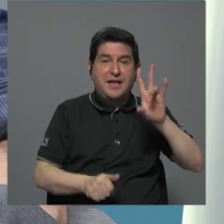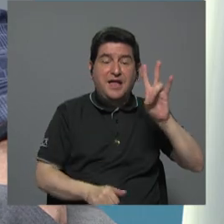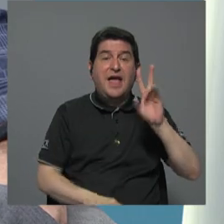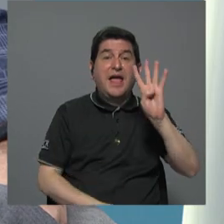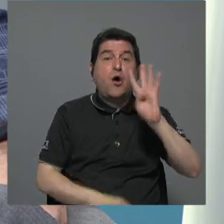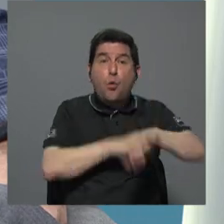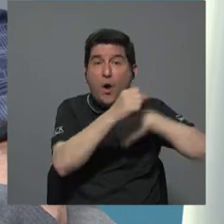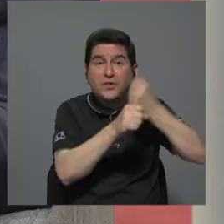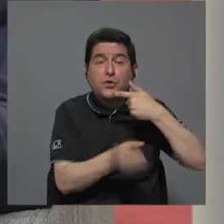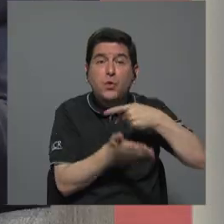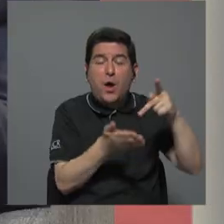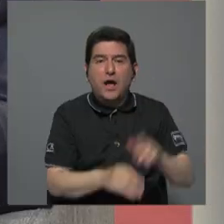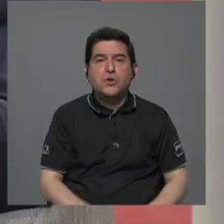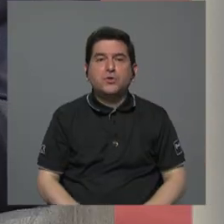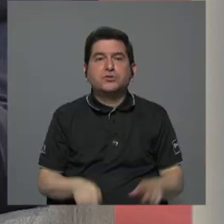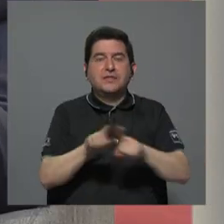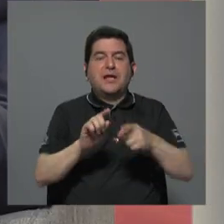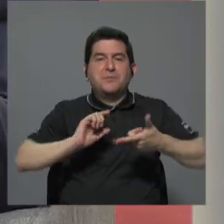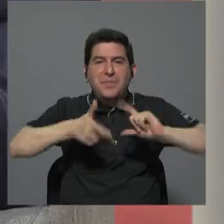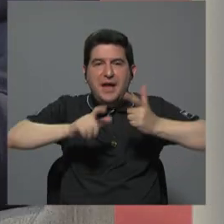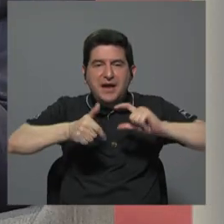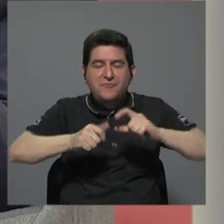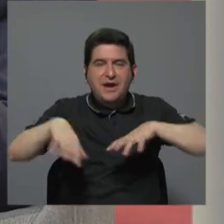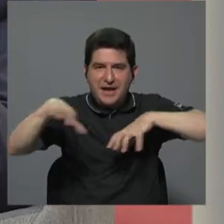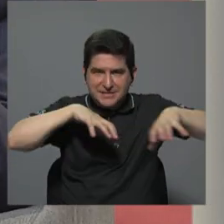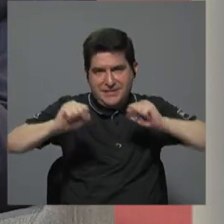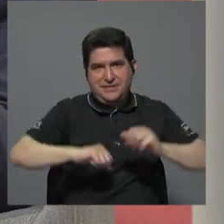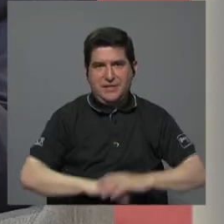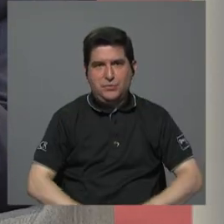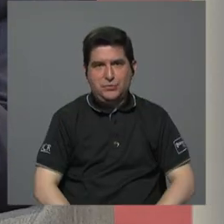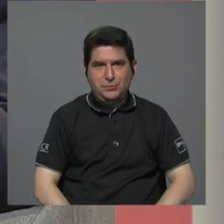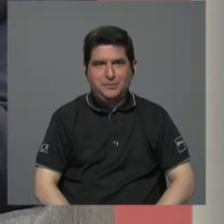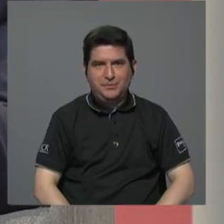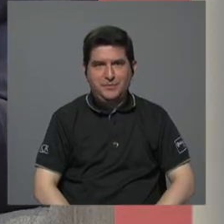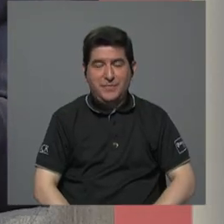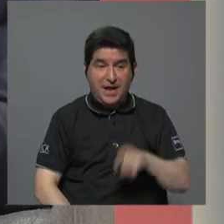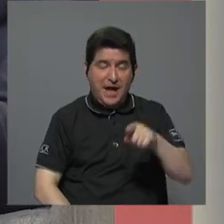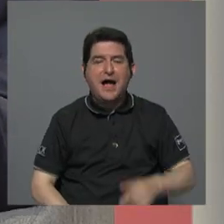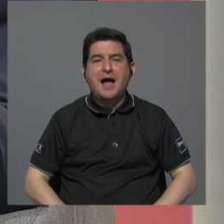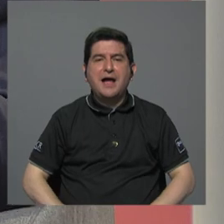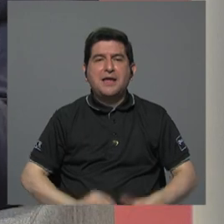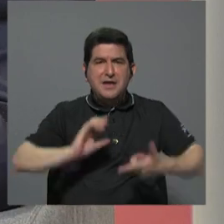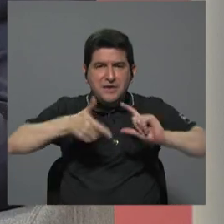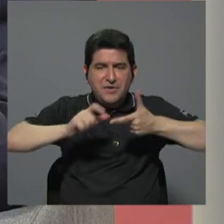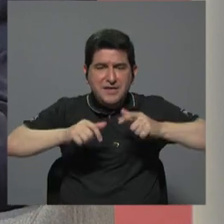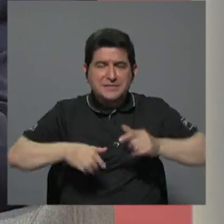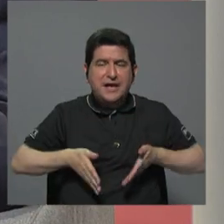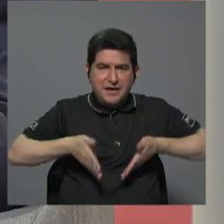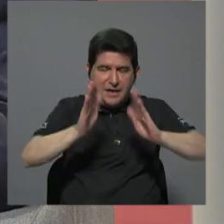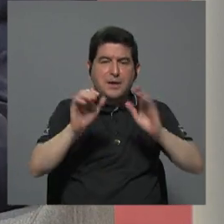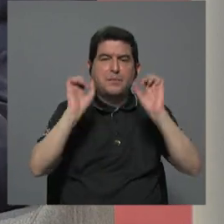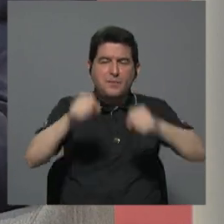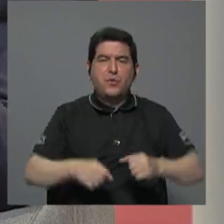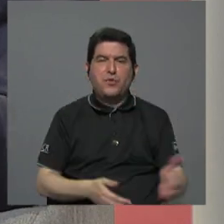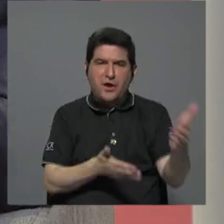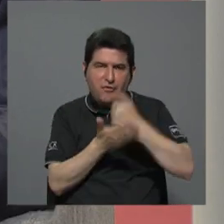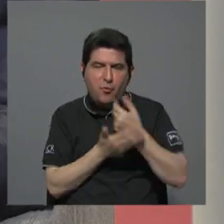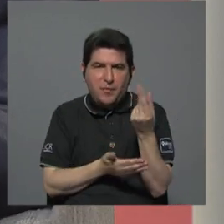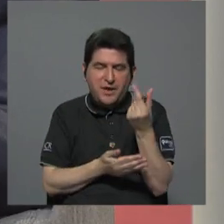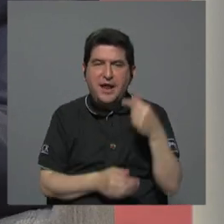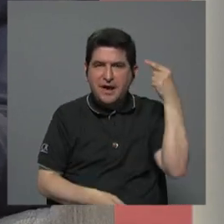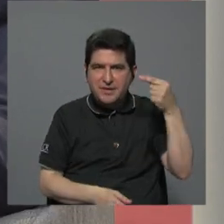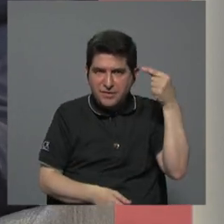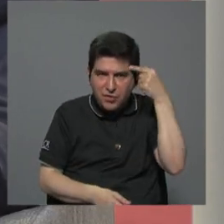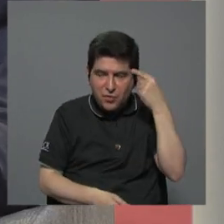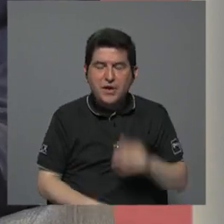4 años o el reciclaje de activos tomar esa carretera y hacer un reciclaje de esa carretera para recuperar la plata que el estado invirtió y